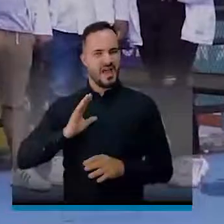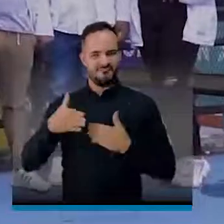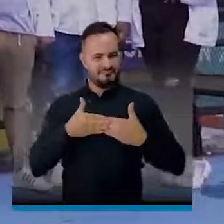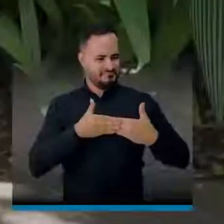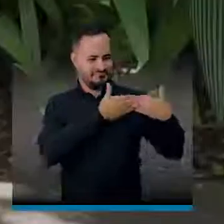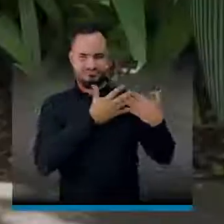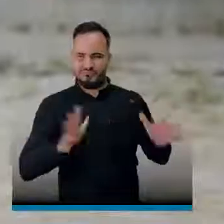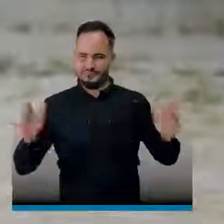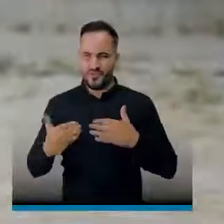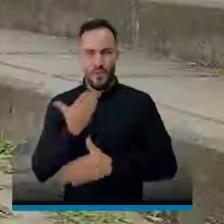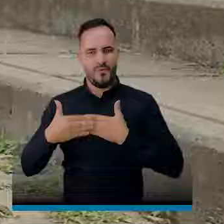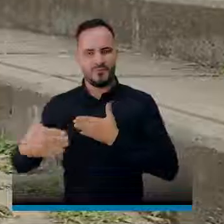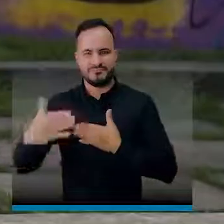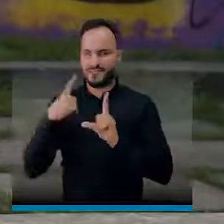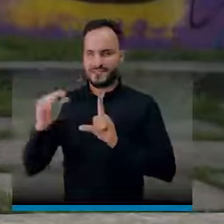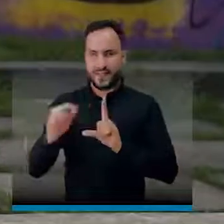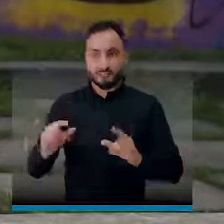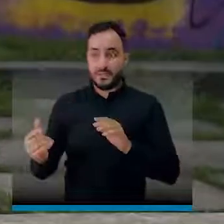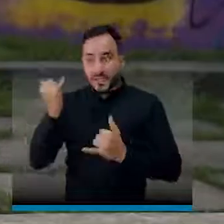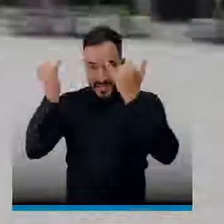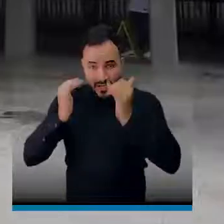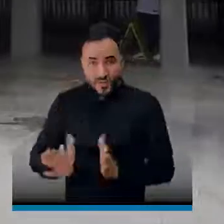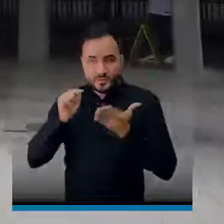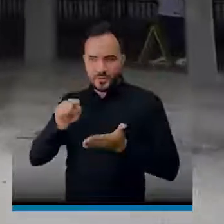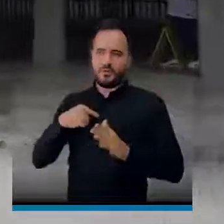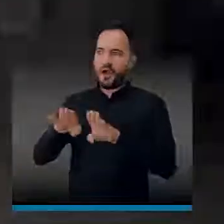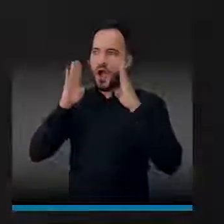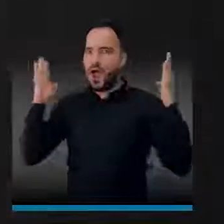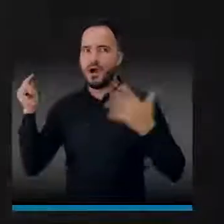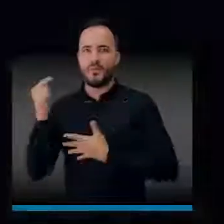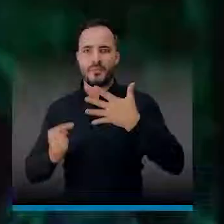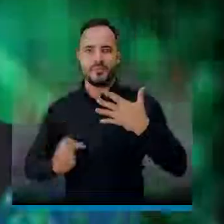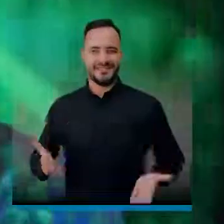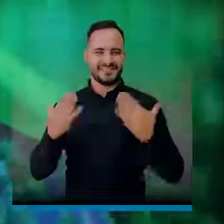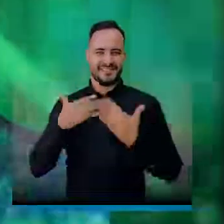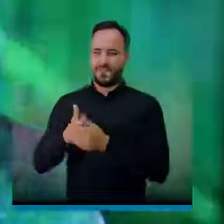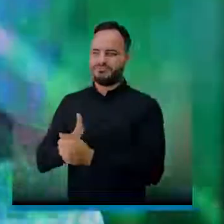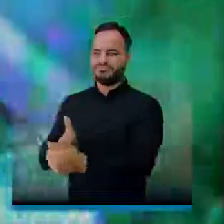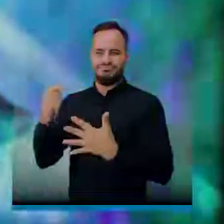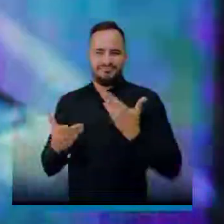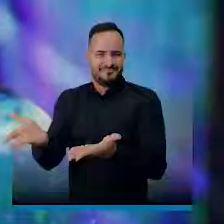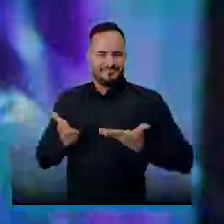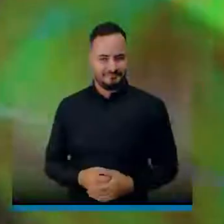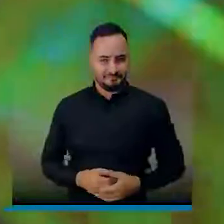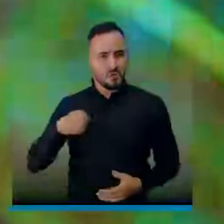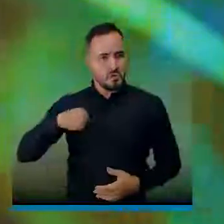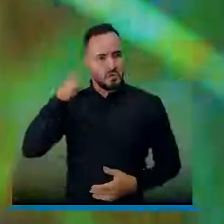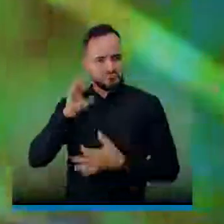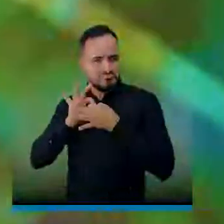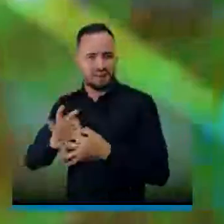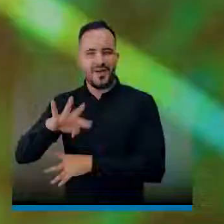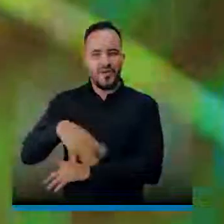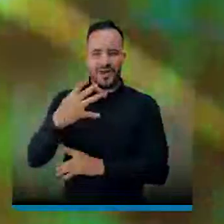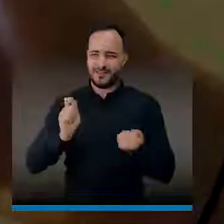Pertenezco a la era digital, donde la innovación es la puerta hacia oportunidades ilimitadas para todos. Hago parte de la Cuarta Revolución